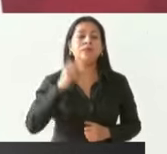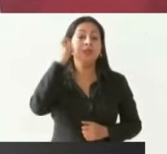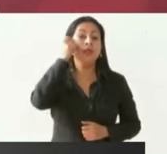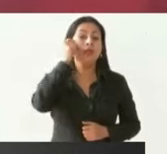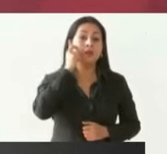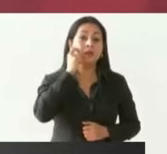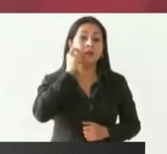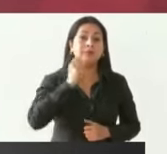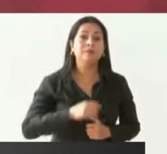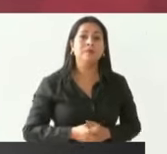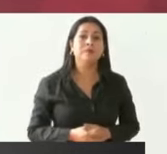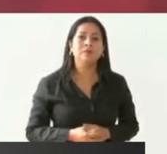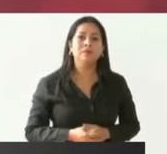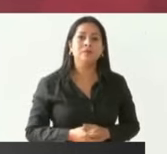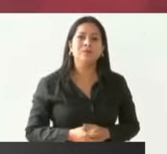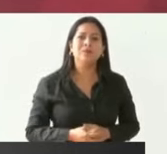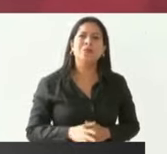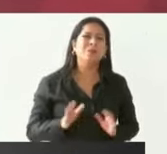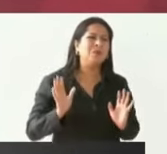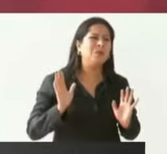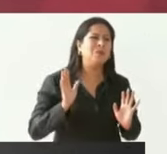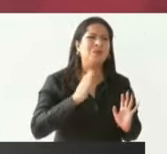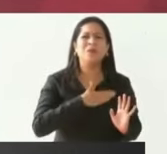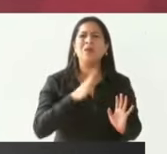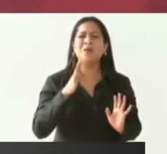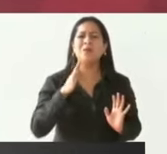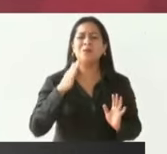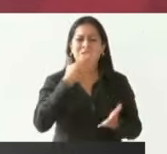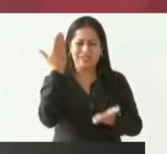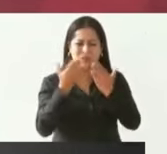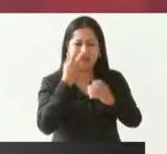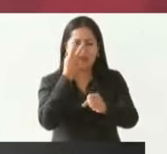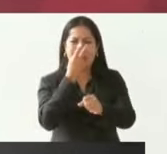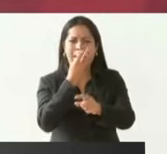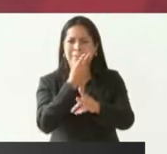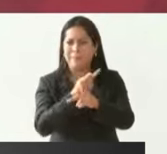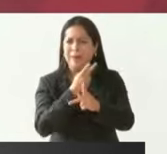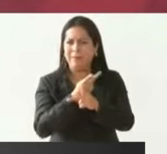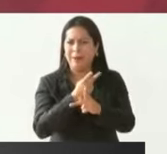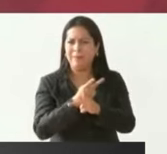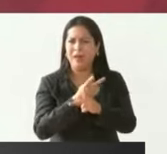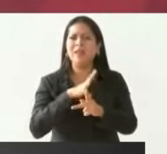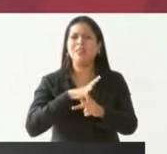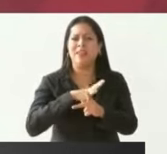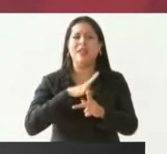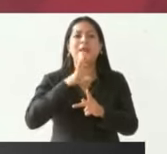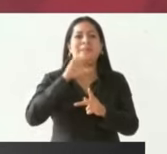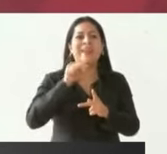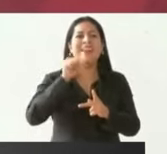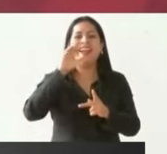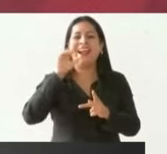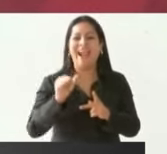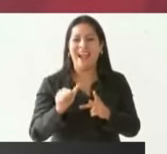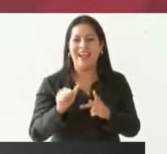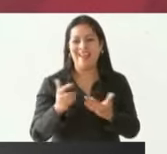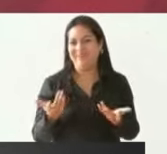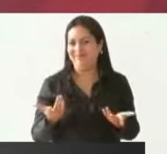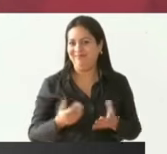todos los que estudian preparatoria tienen su beca. Y ya está dando.